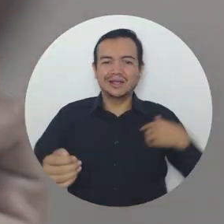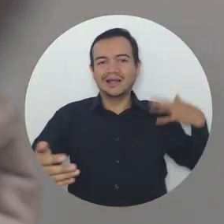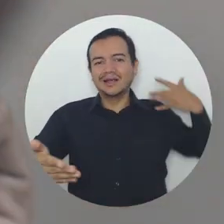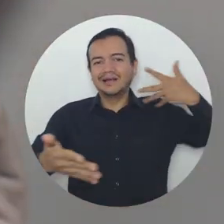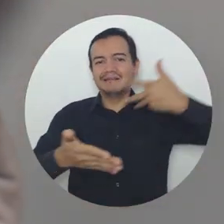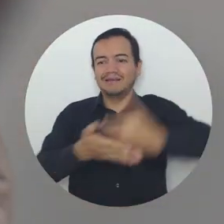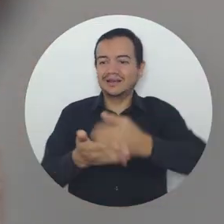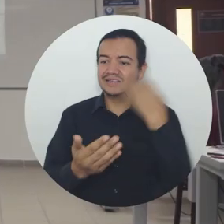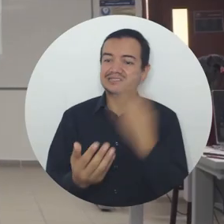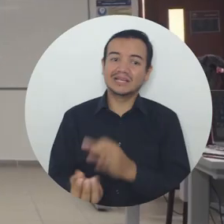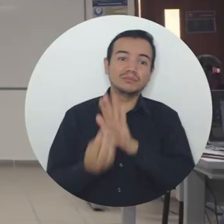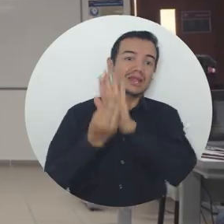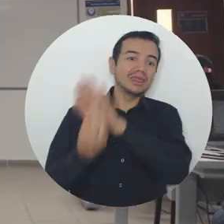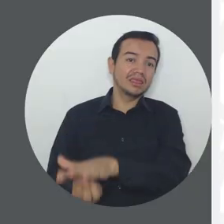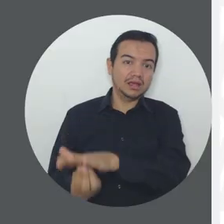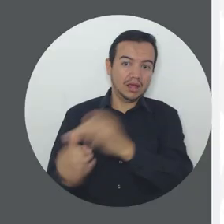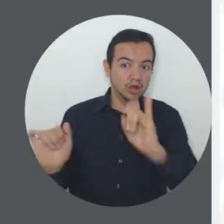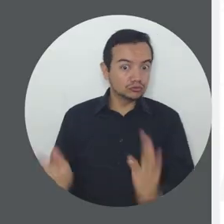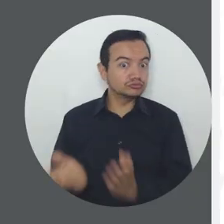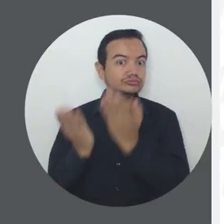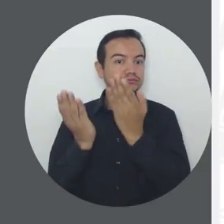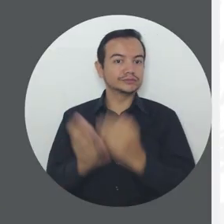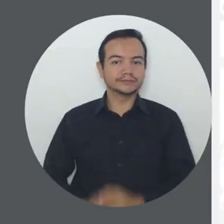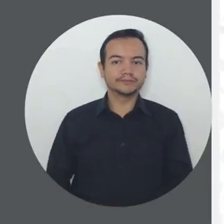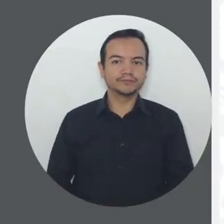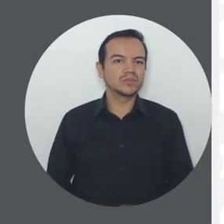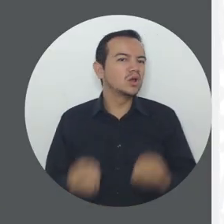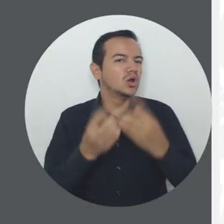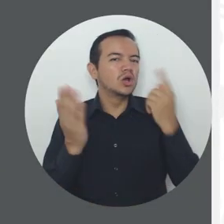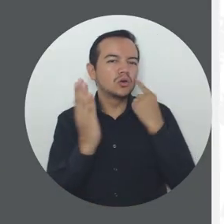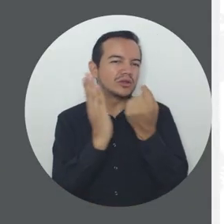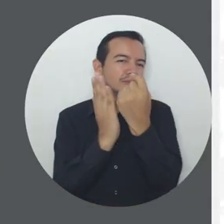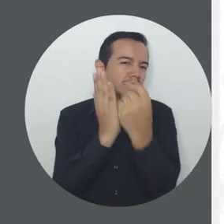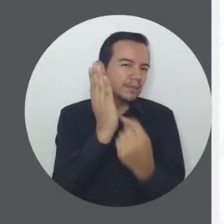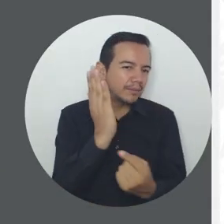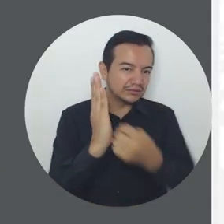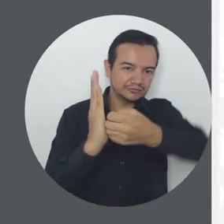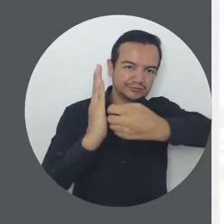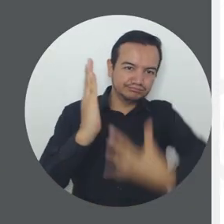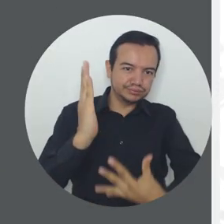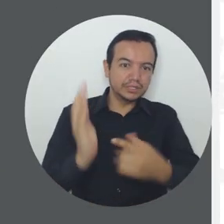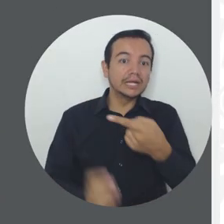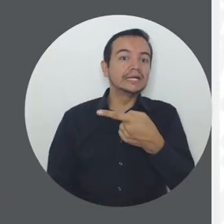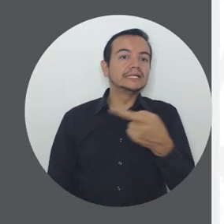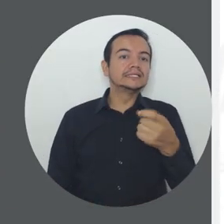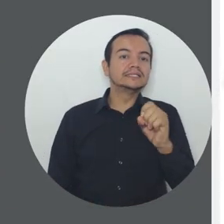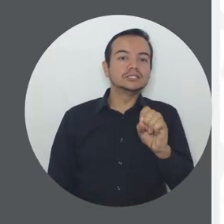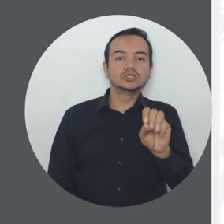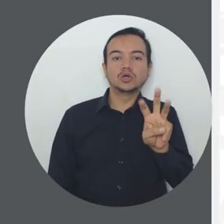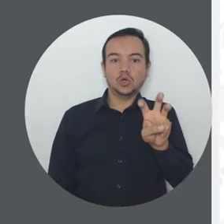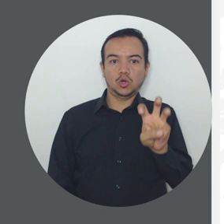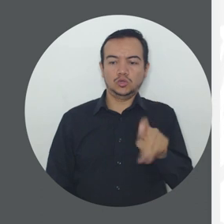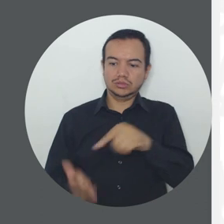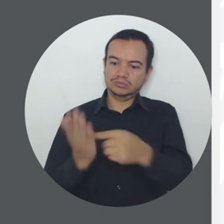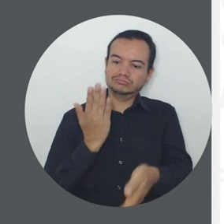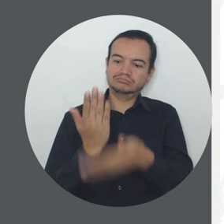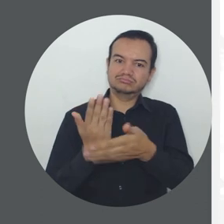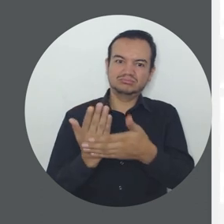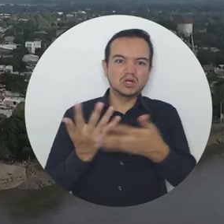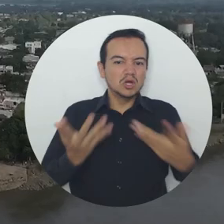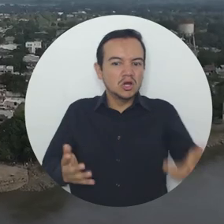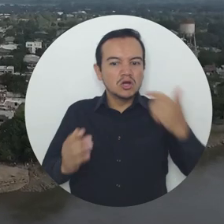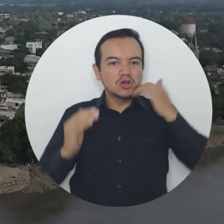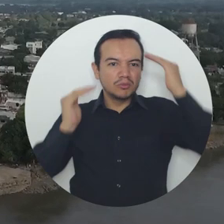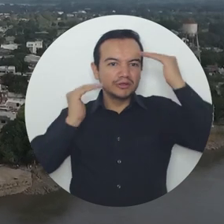históricamente han sido excluidos. Este índice, compuesto por 108 indicadores provenientes de fuentes oficiales, proporciona un